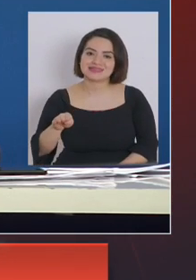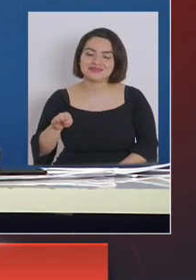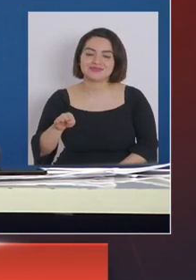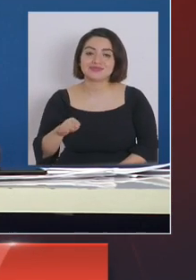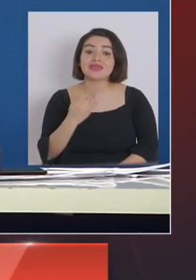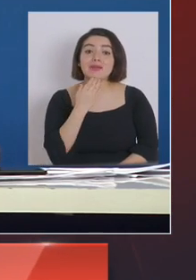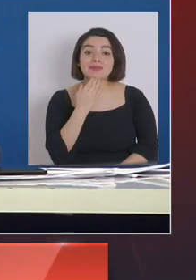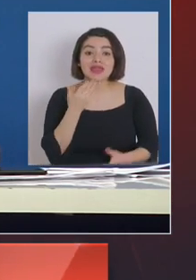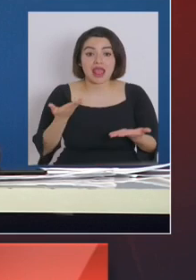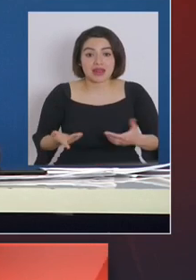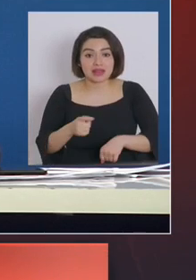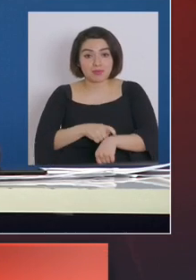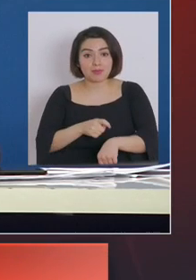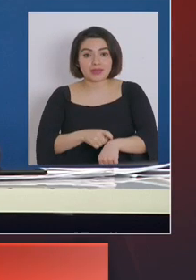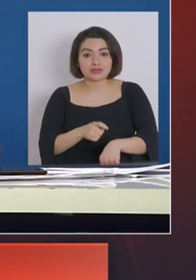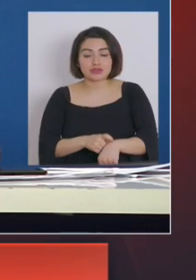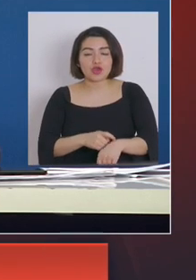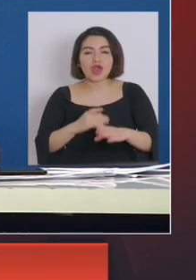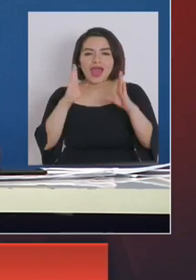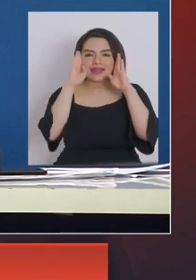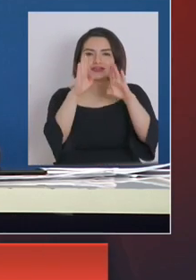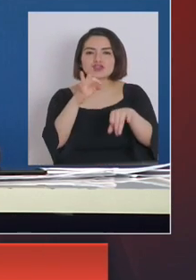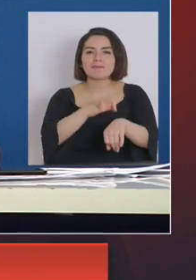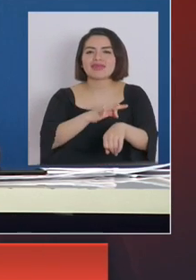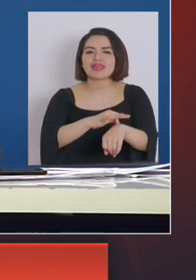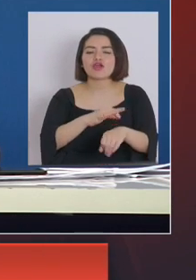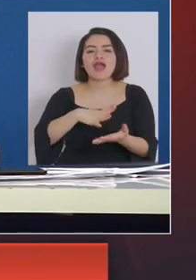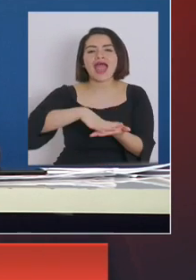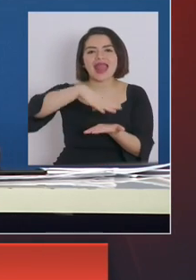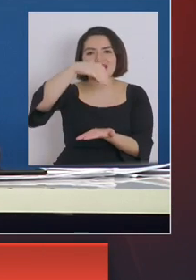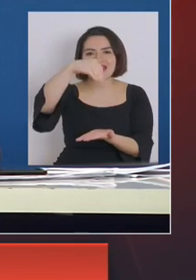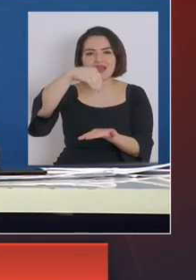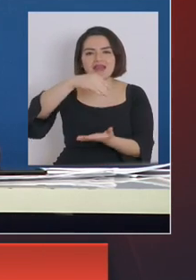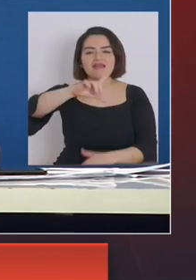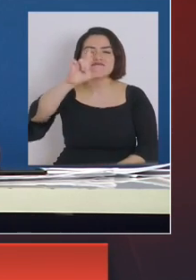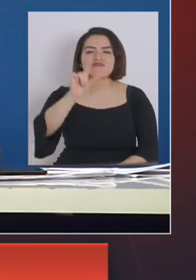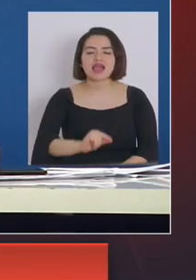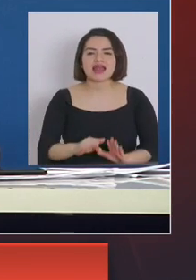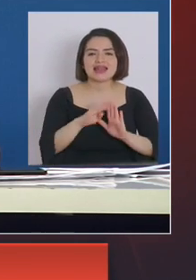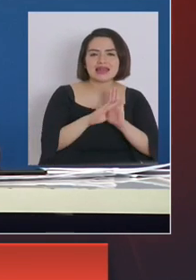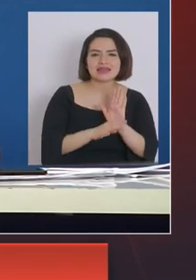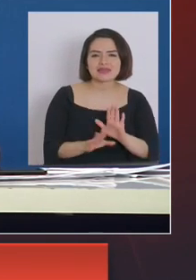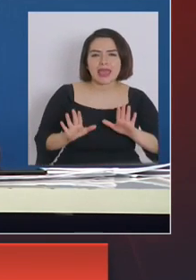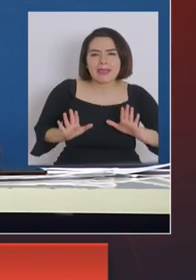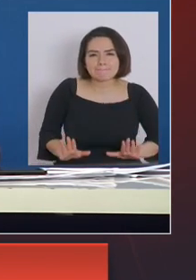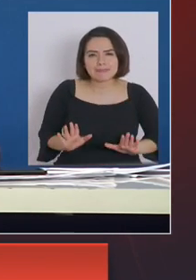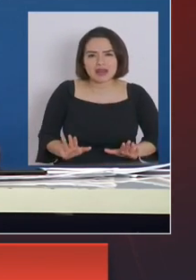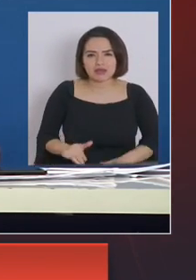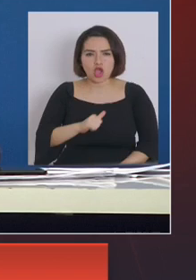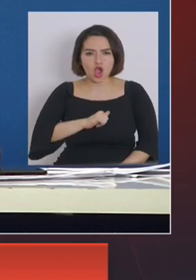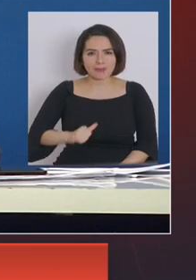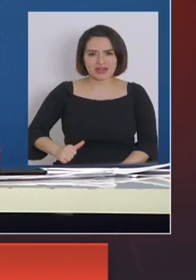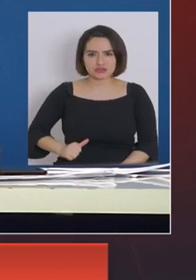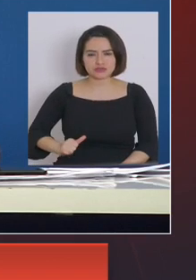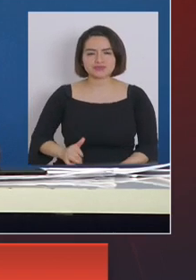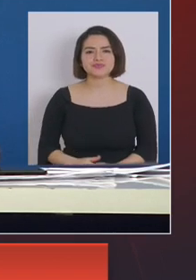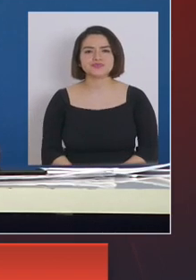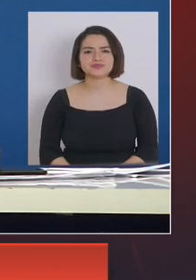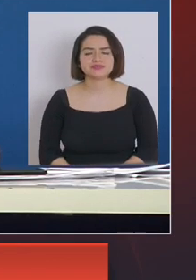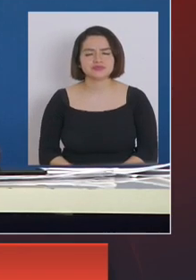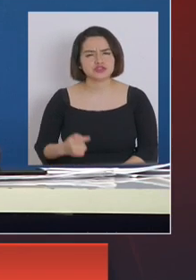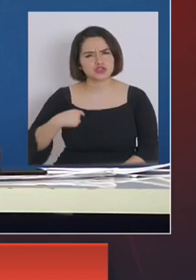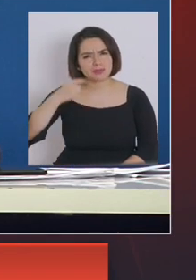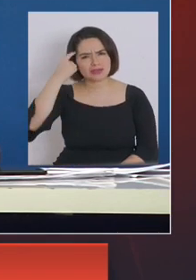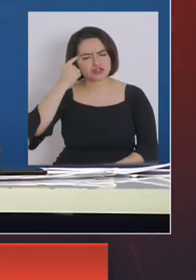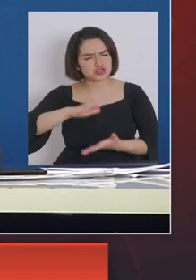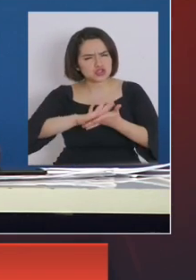momento, además, estamos haciendo un operativo médico en Arica para bajar las listas de espera en cirugía. O sea, yo creo que todo el país